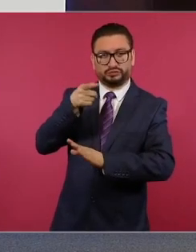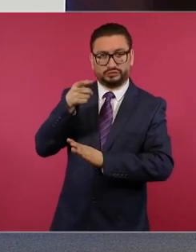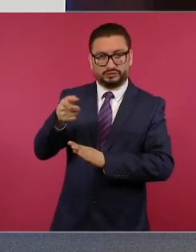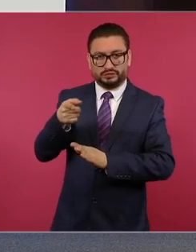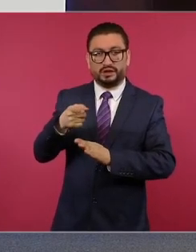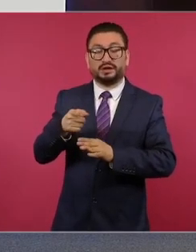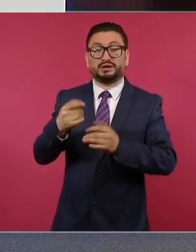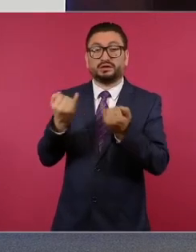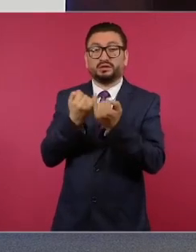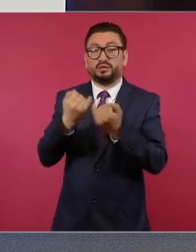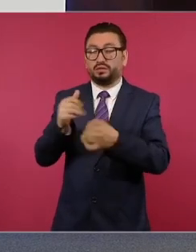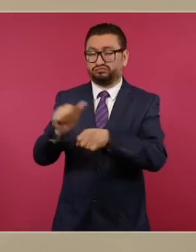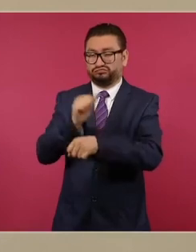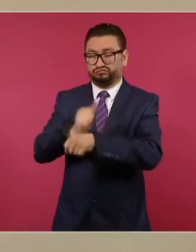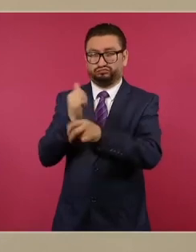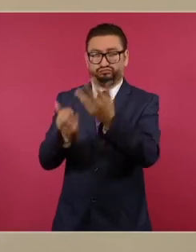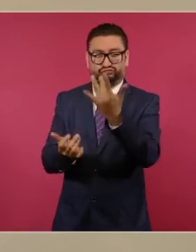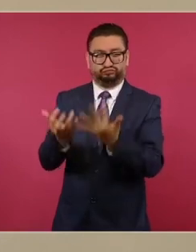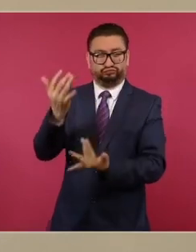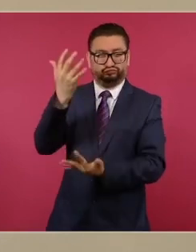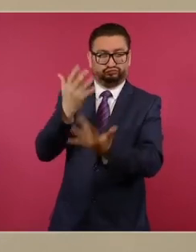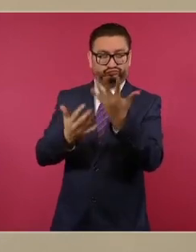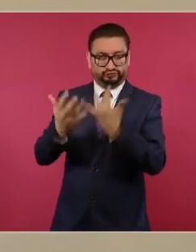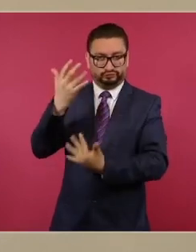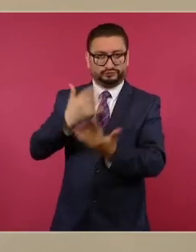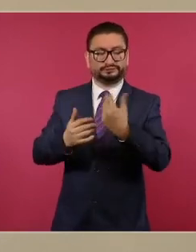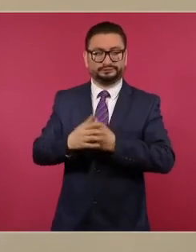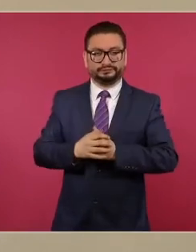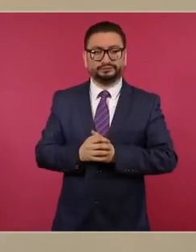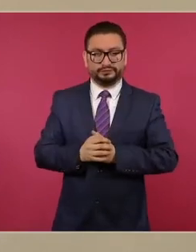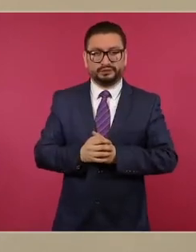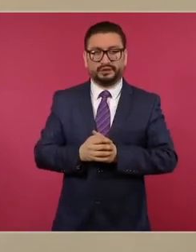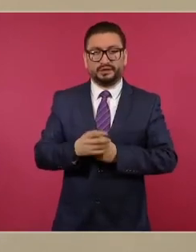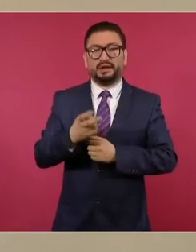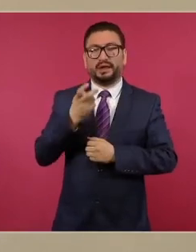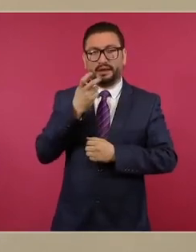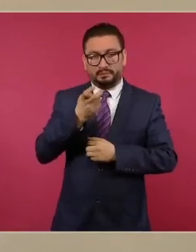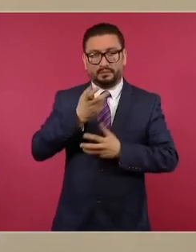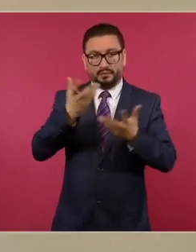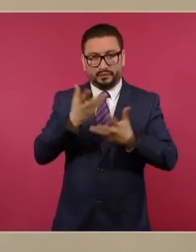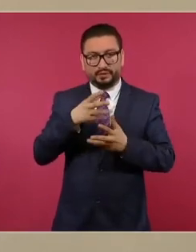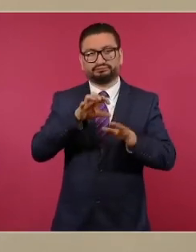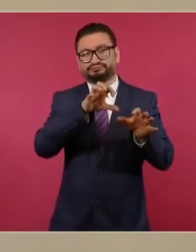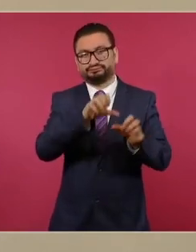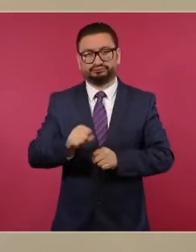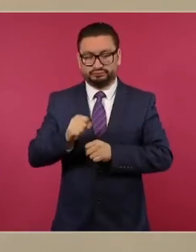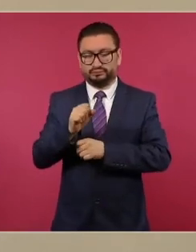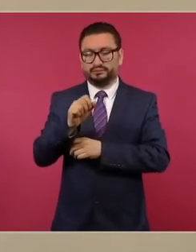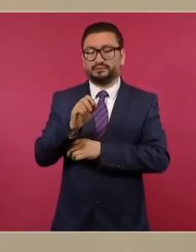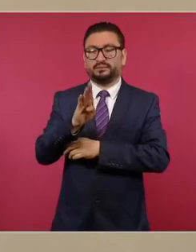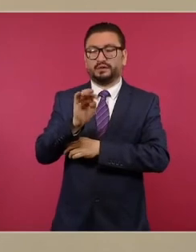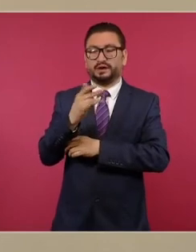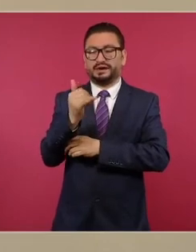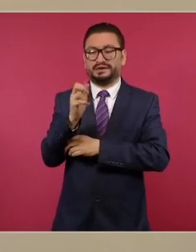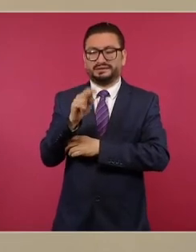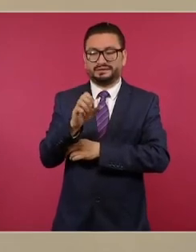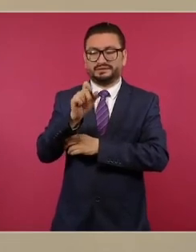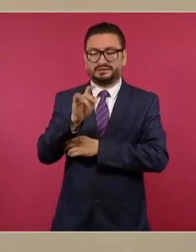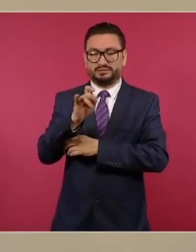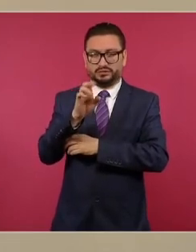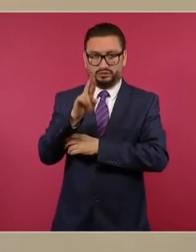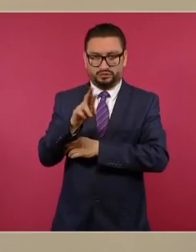incendiaron la camioneta blindada en la que viajaba. Ya por estos hechos también está detenido Brian Salvador N.